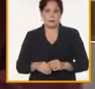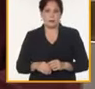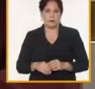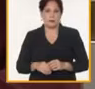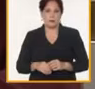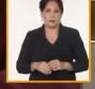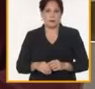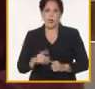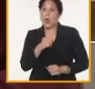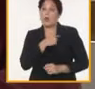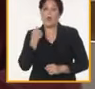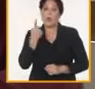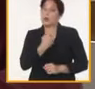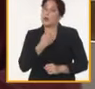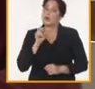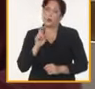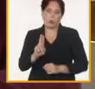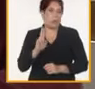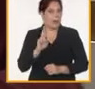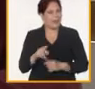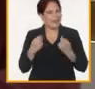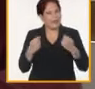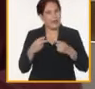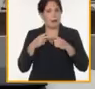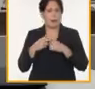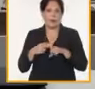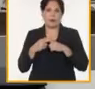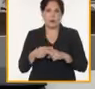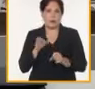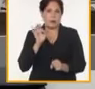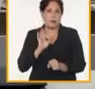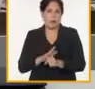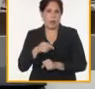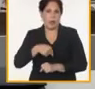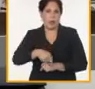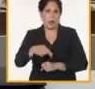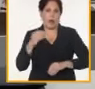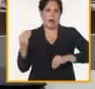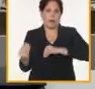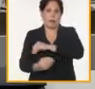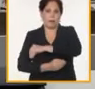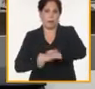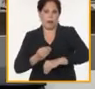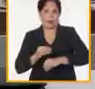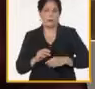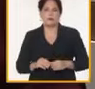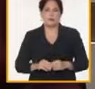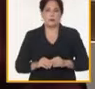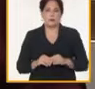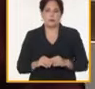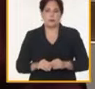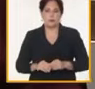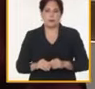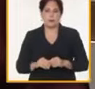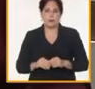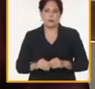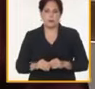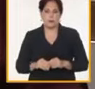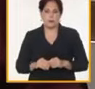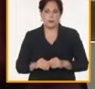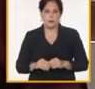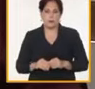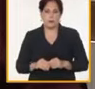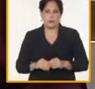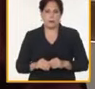que nos urge en empezarlo a transformar el compañero Broche hablaba cuando se